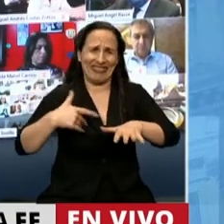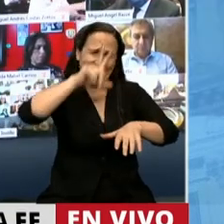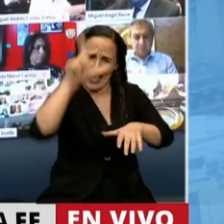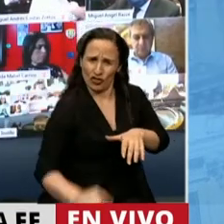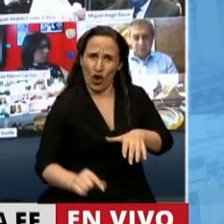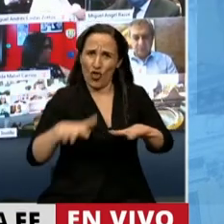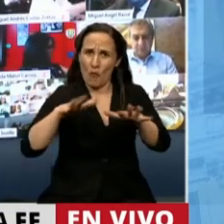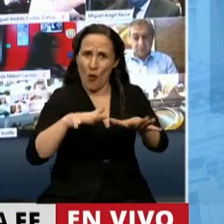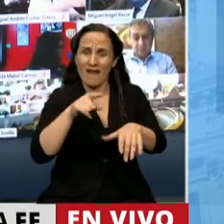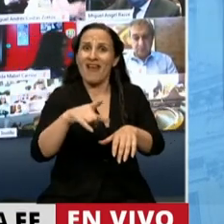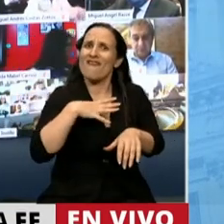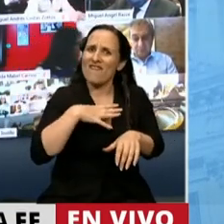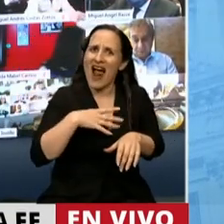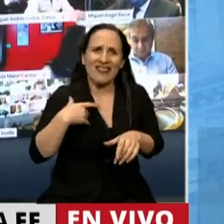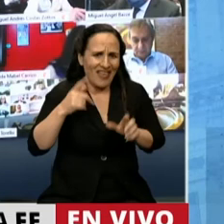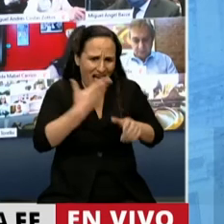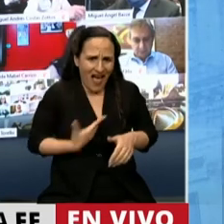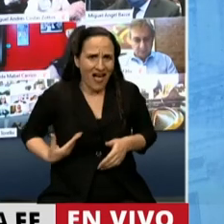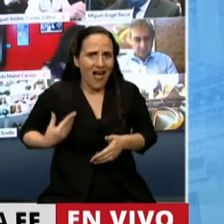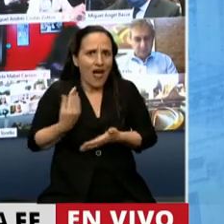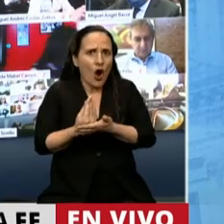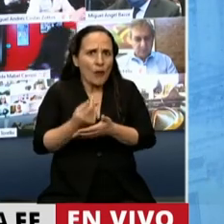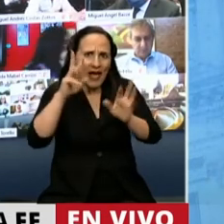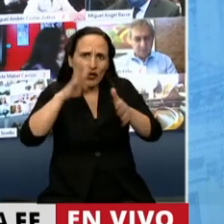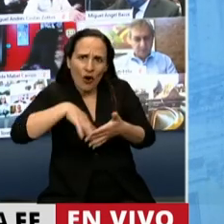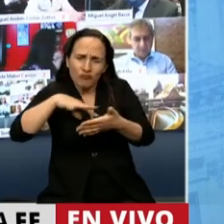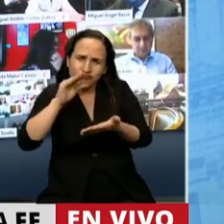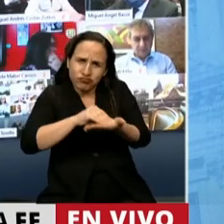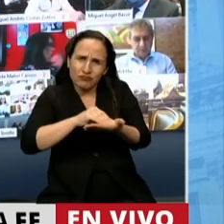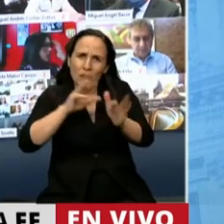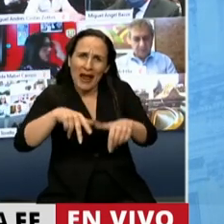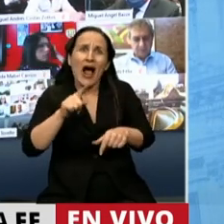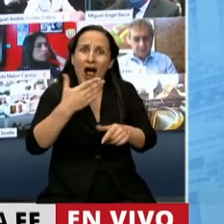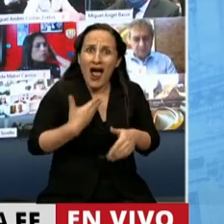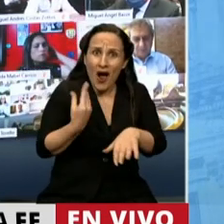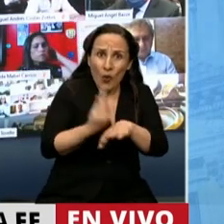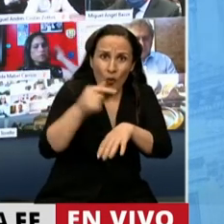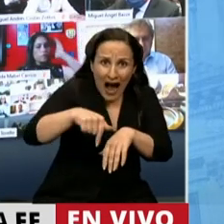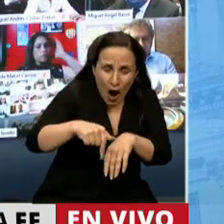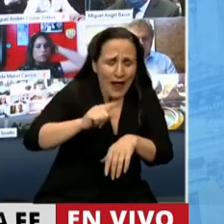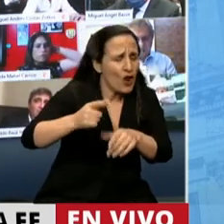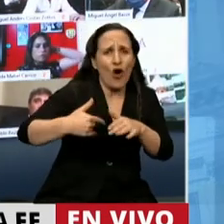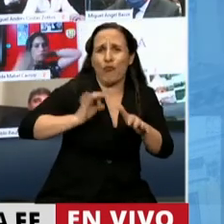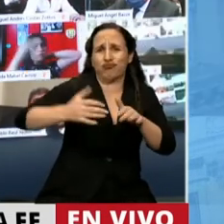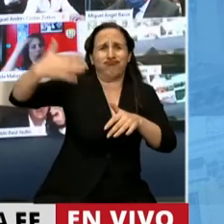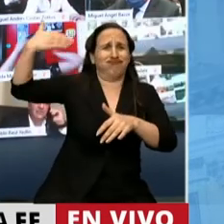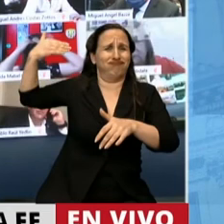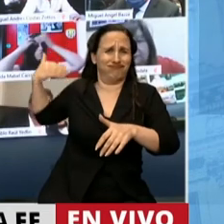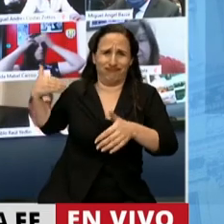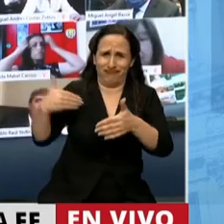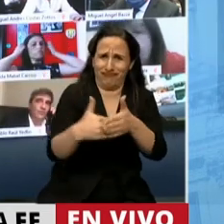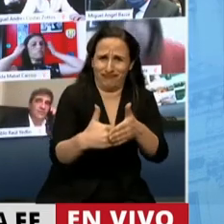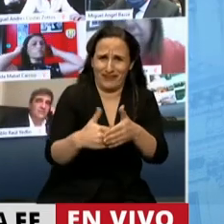arriba y que no está en agenda, no solo en este gobierno, sino en otros gobiernos que han pasado en la Argentina en las últimas décadas.